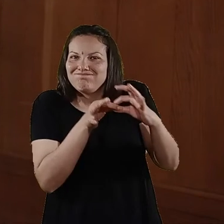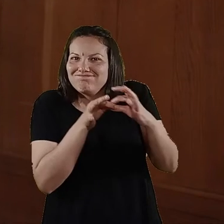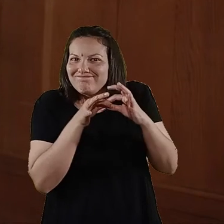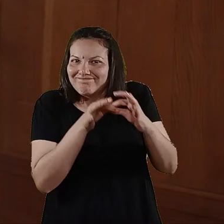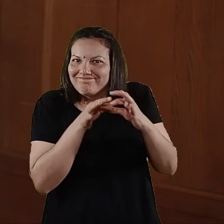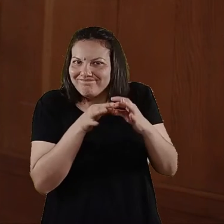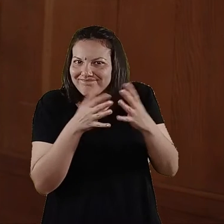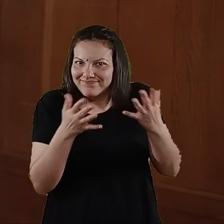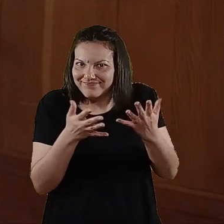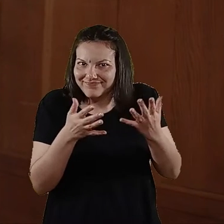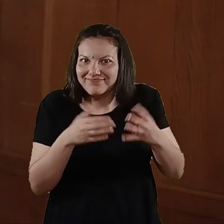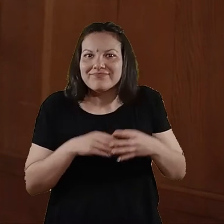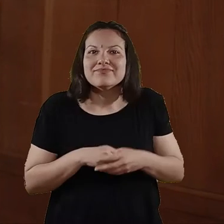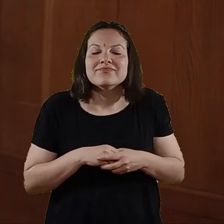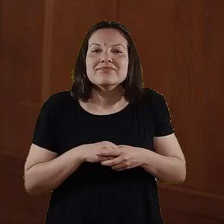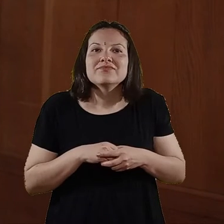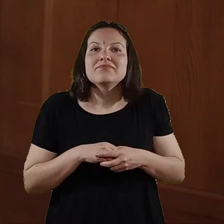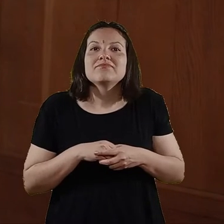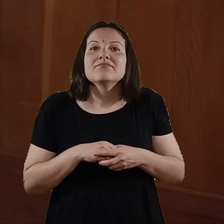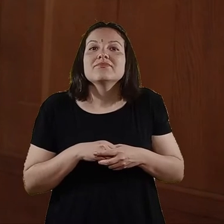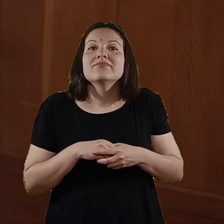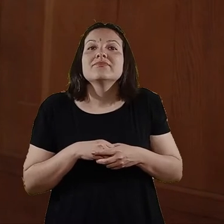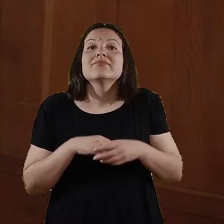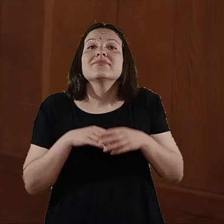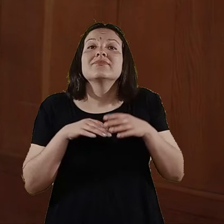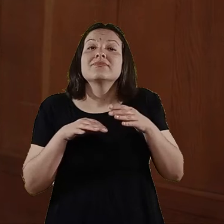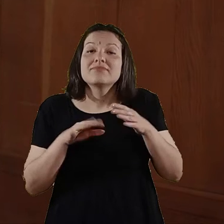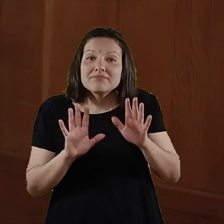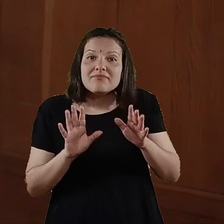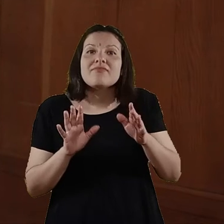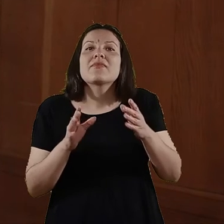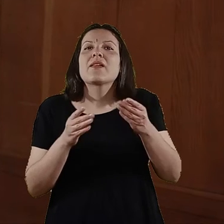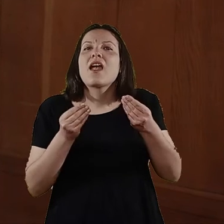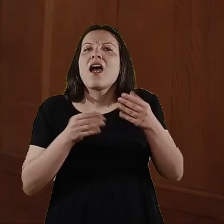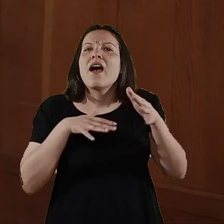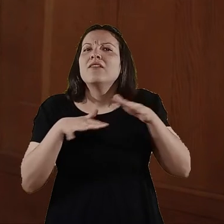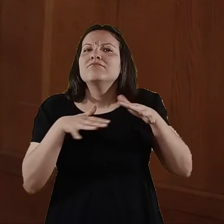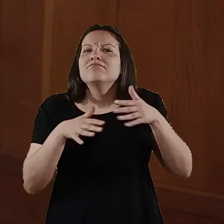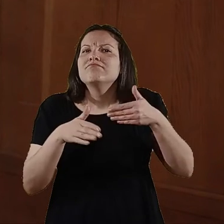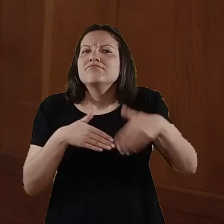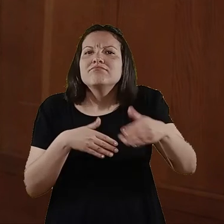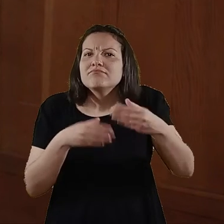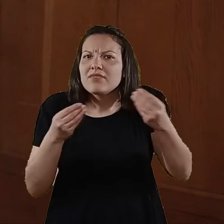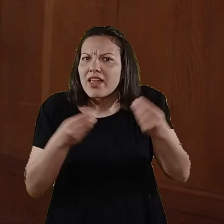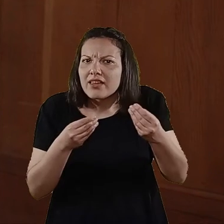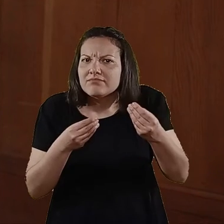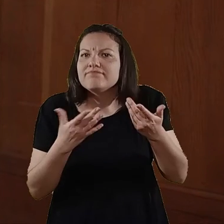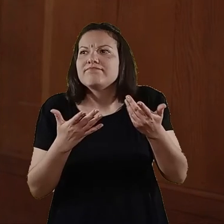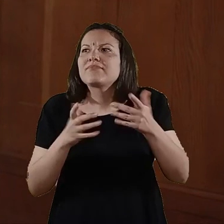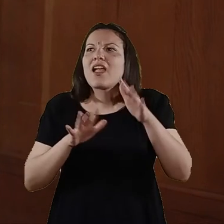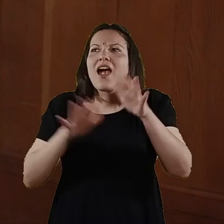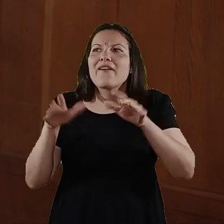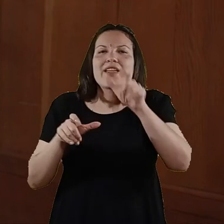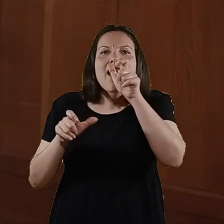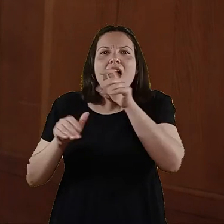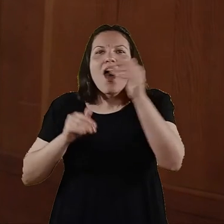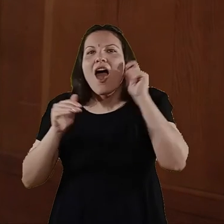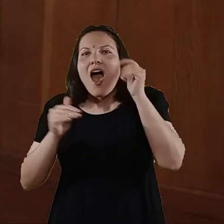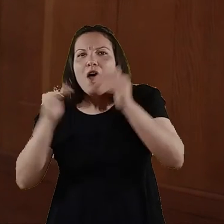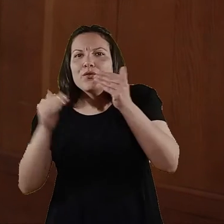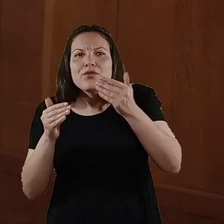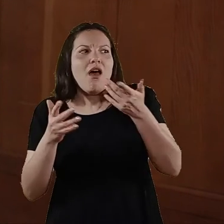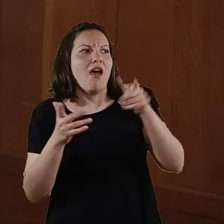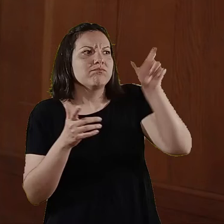genera el profe, la profe, el docente y lo que se debe hacer es, muchas veces se